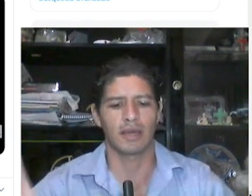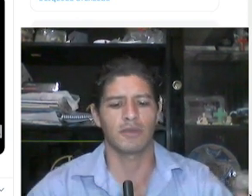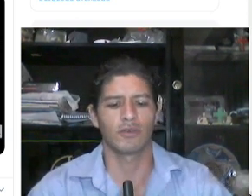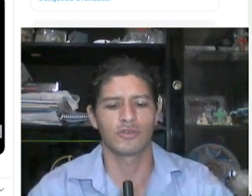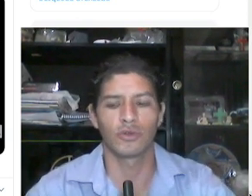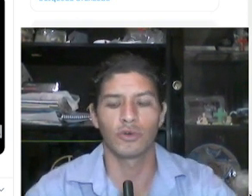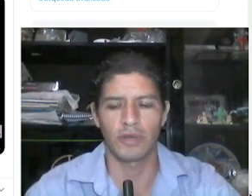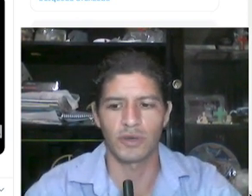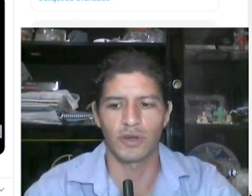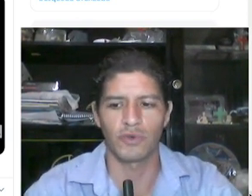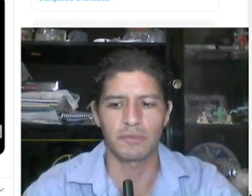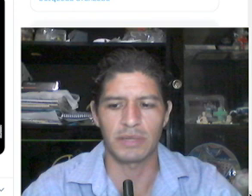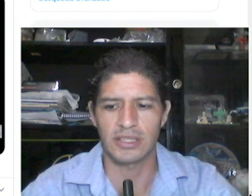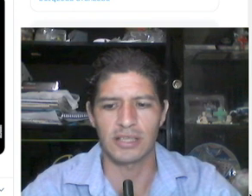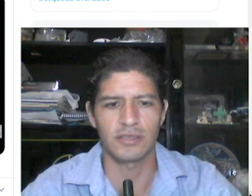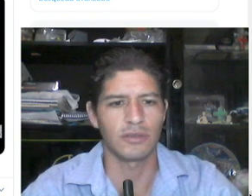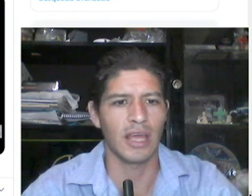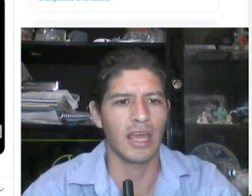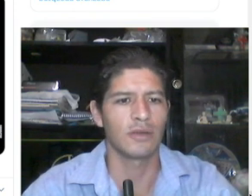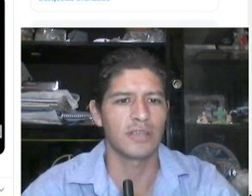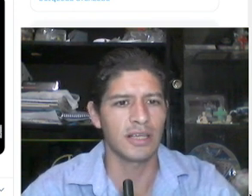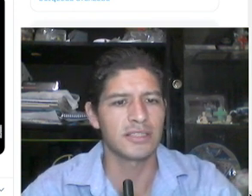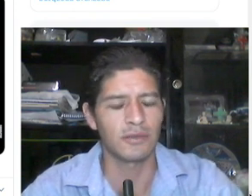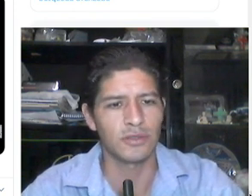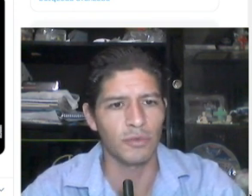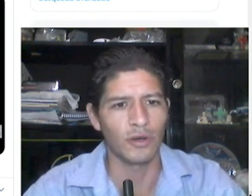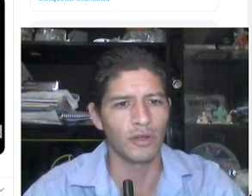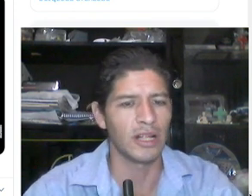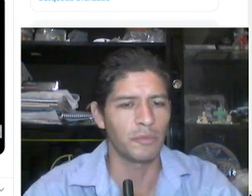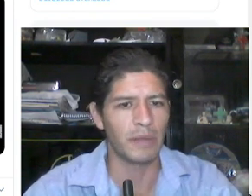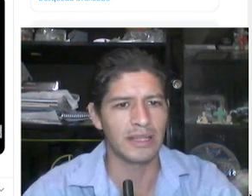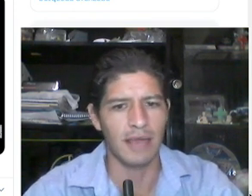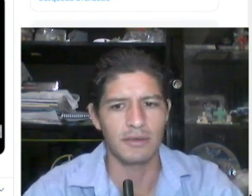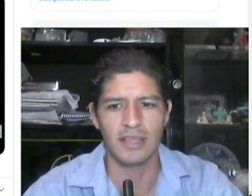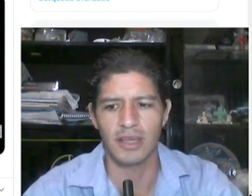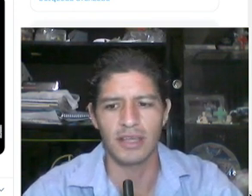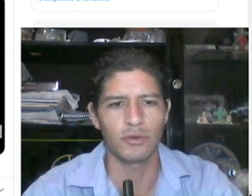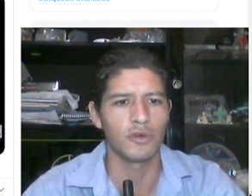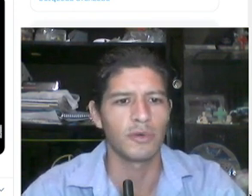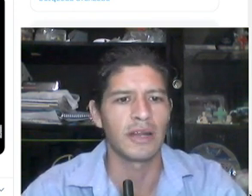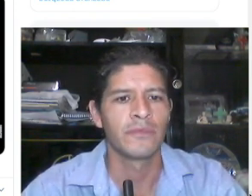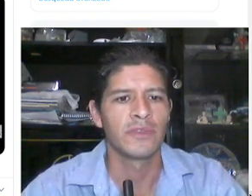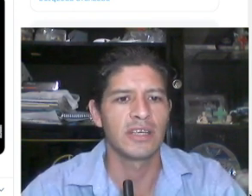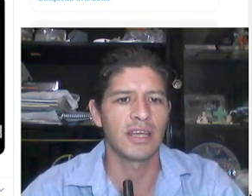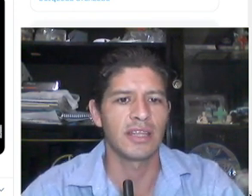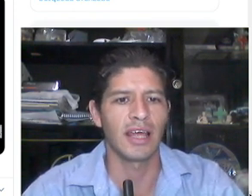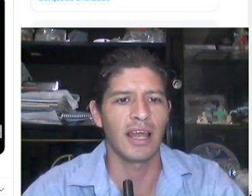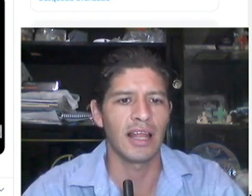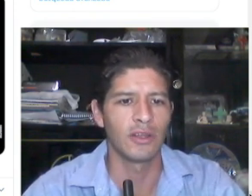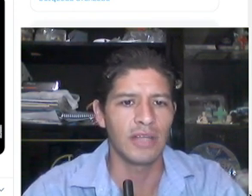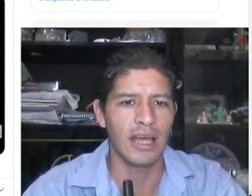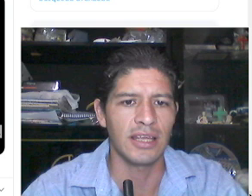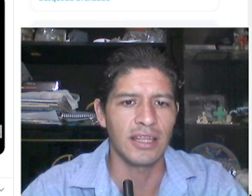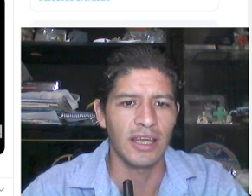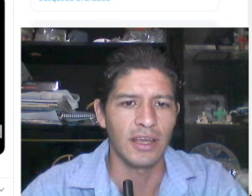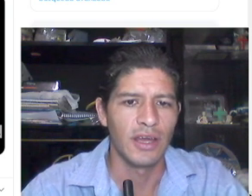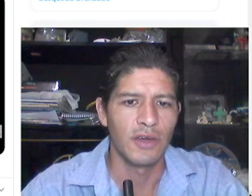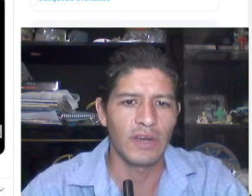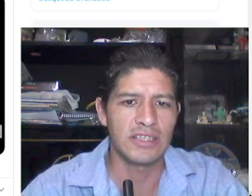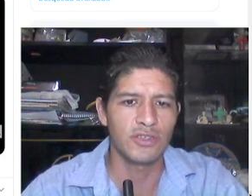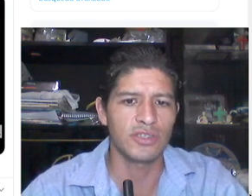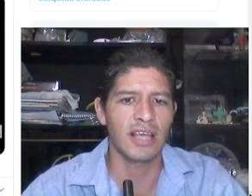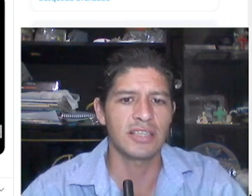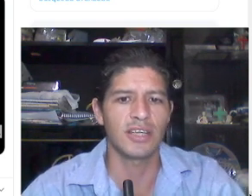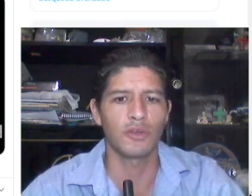bloque de amigos youtubers bueno fue en representación de ellos y aquí está nuestro amigo el no pal times también youtuber dice de el don nadie de